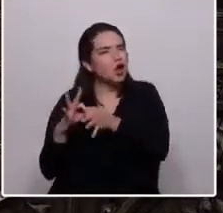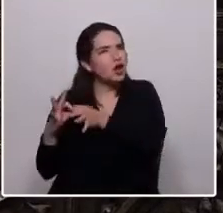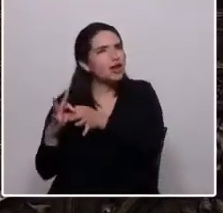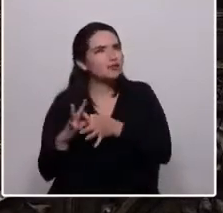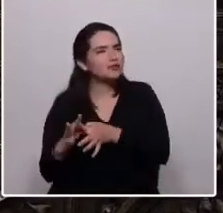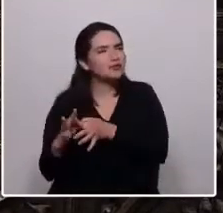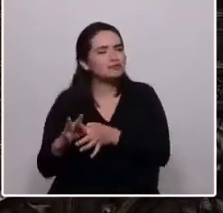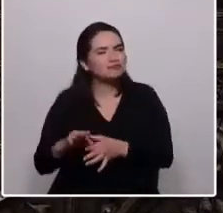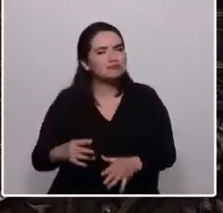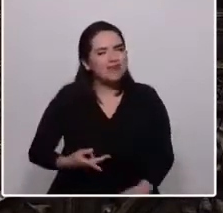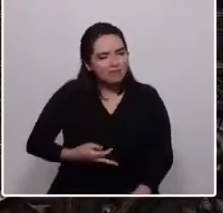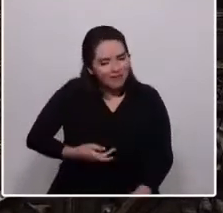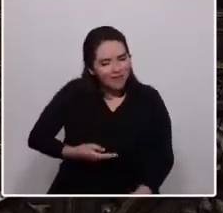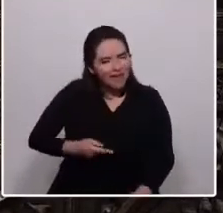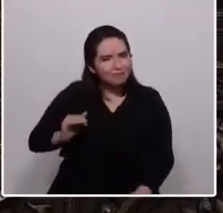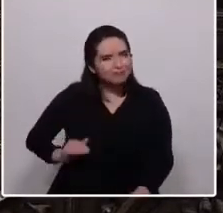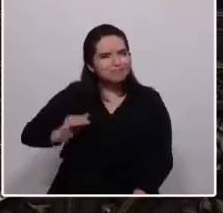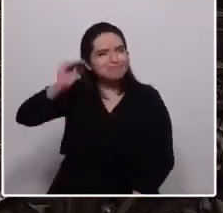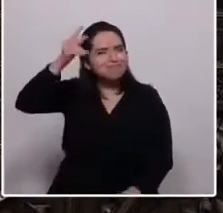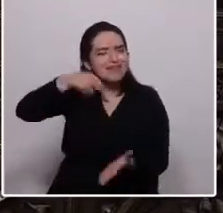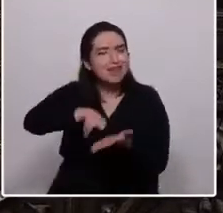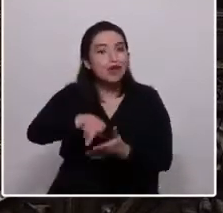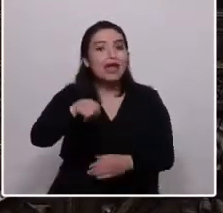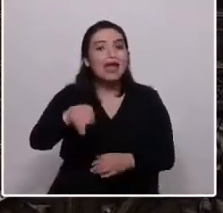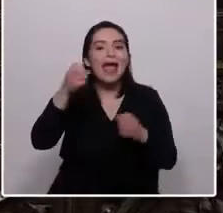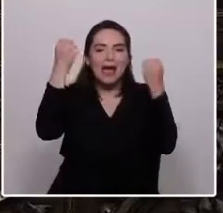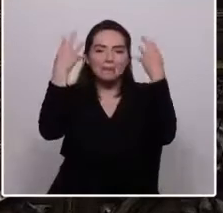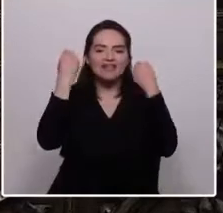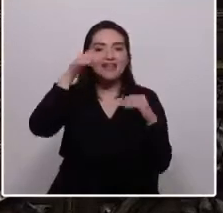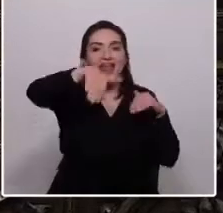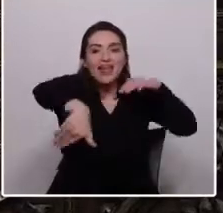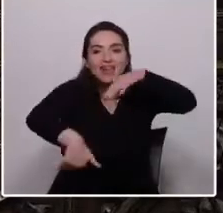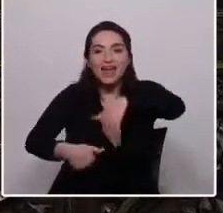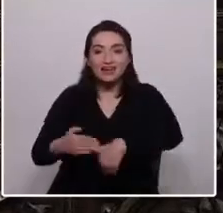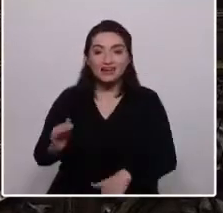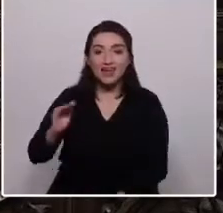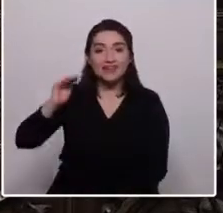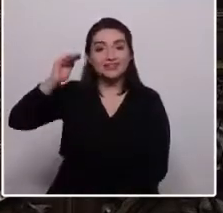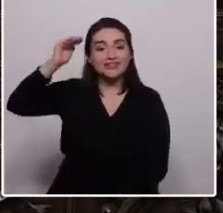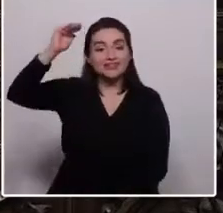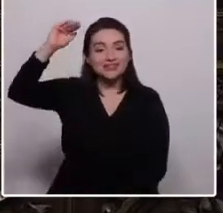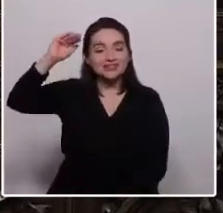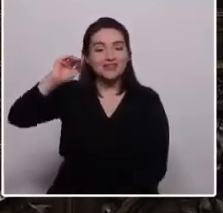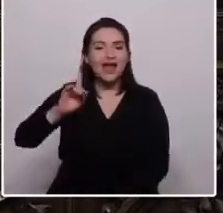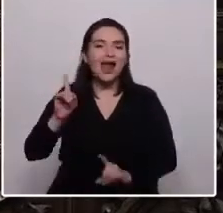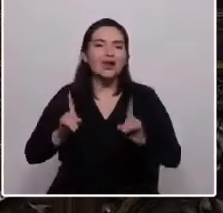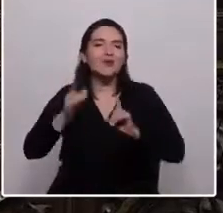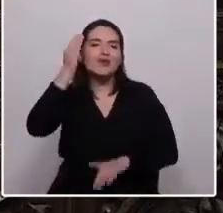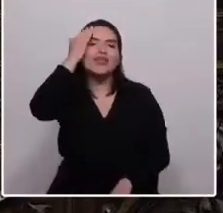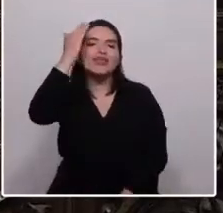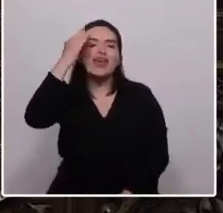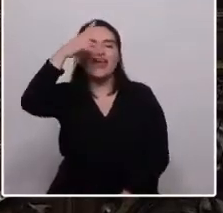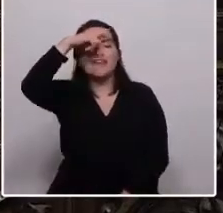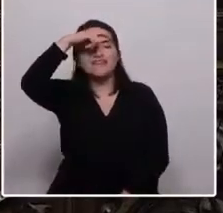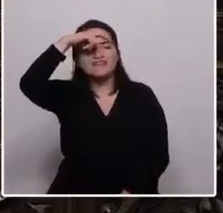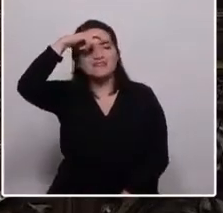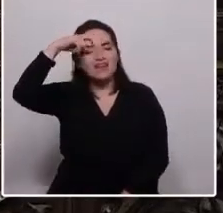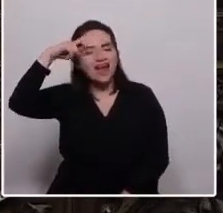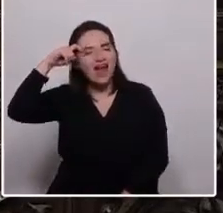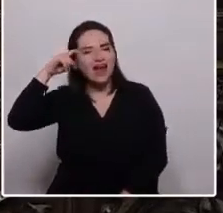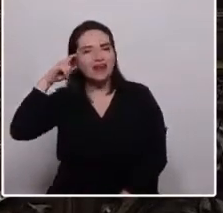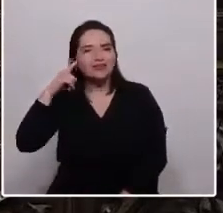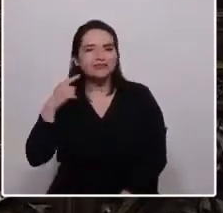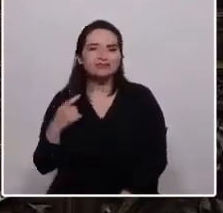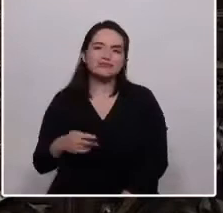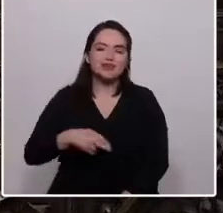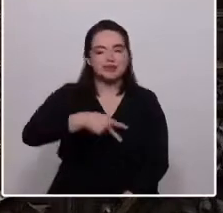poco. Allí aprendí a nadar y cuando crecí, algunos días de verano me dejé arrastrar kilómetros por la